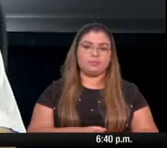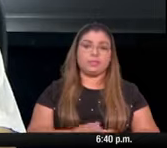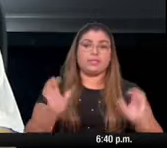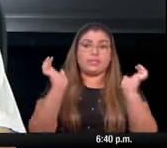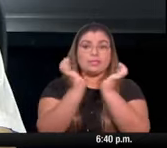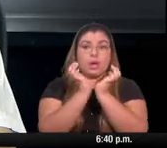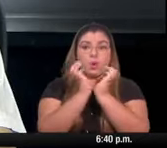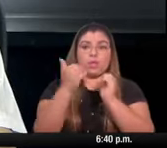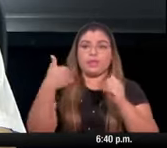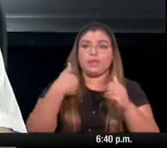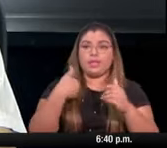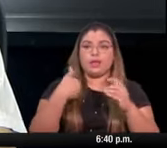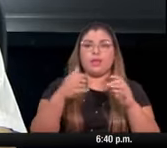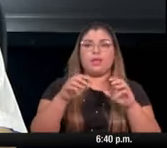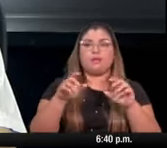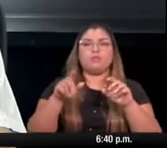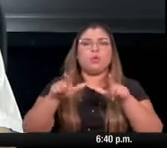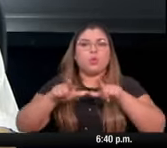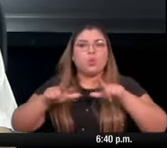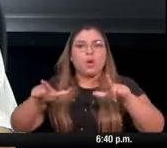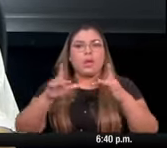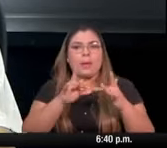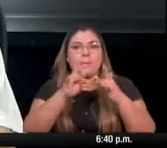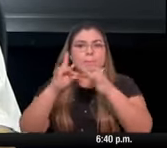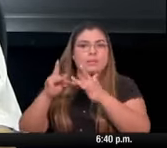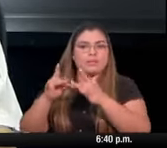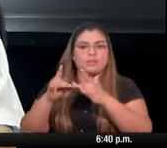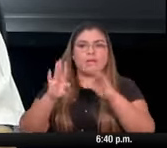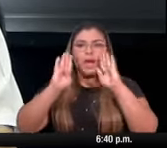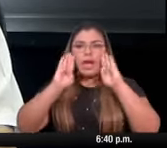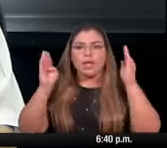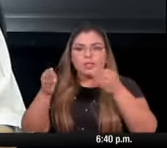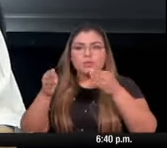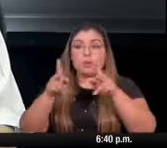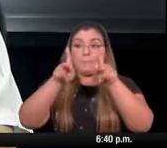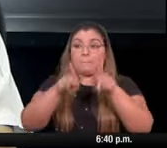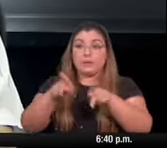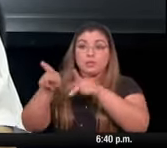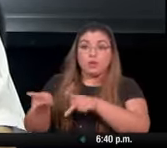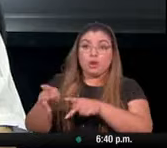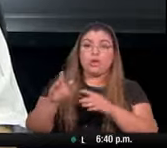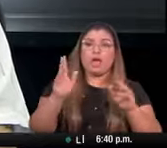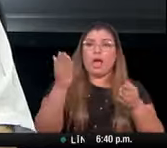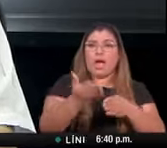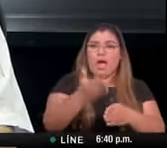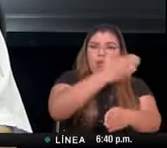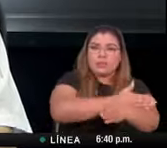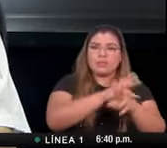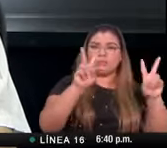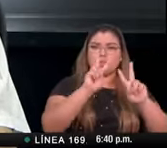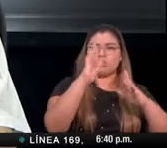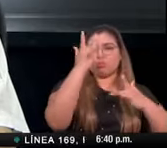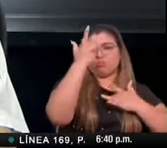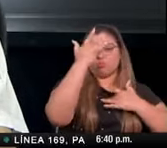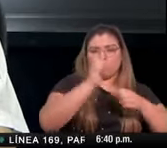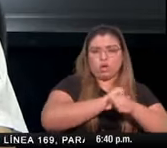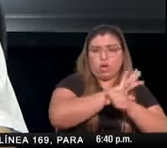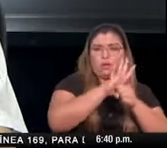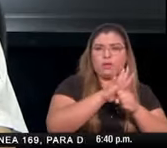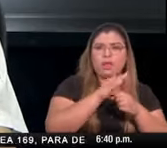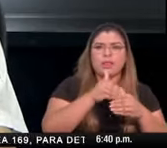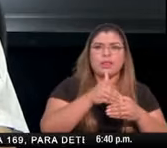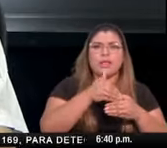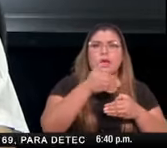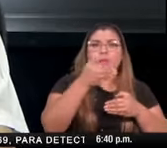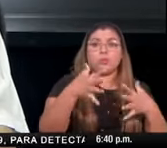hemos abierto nueve clínicas post-COVID y queremos recordarle cuál es el procedimiento que deben seguir para usar